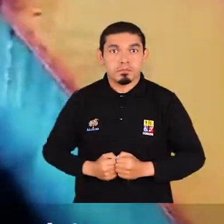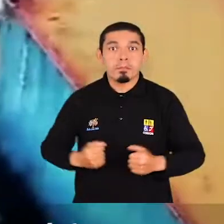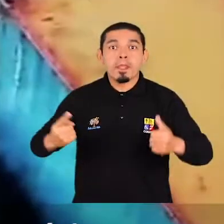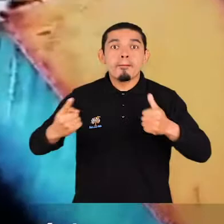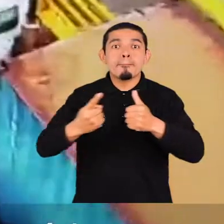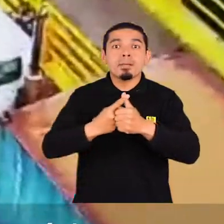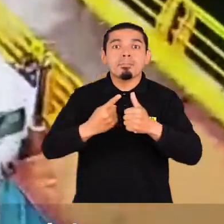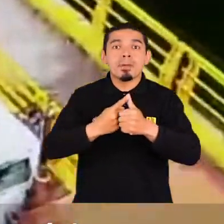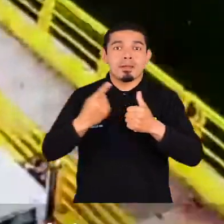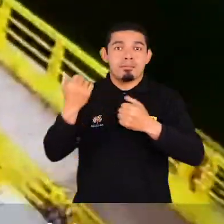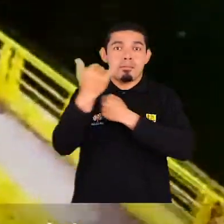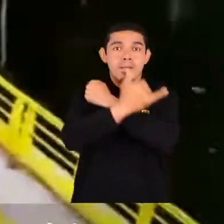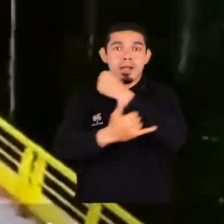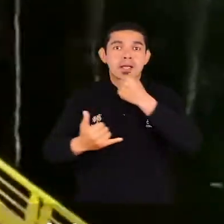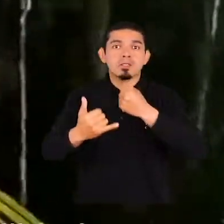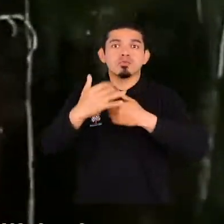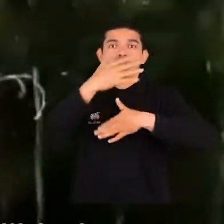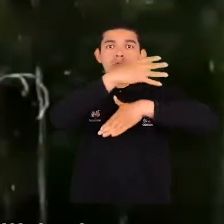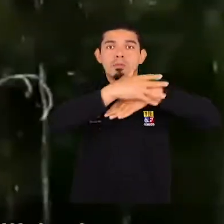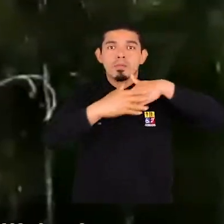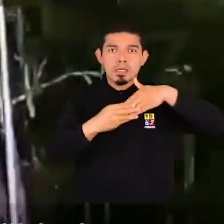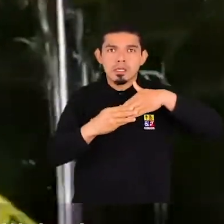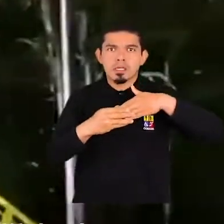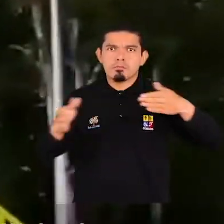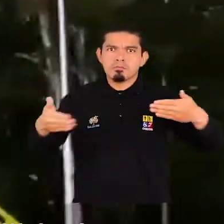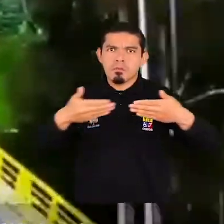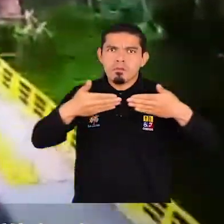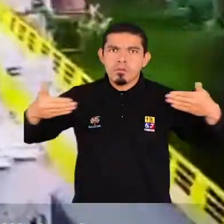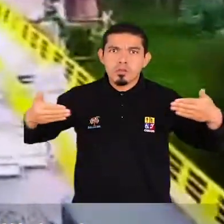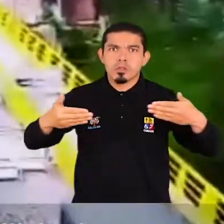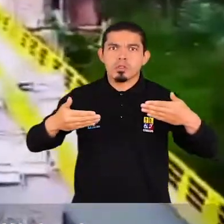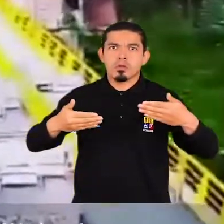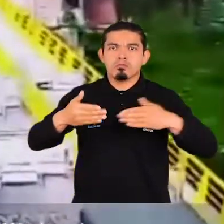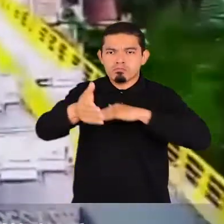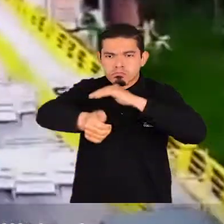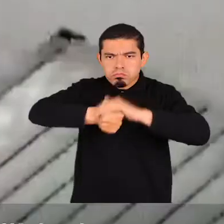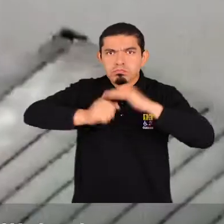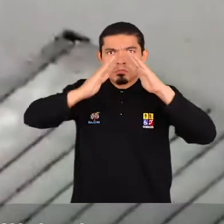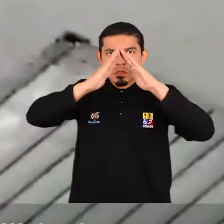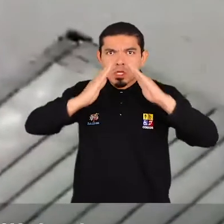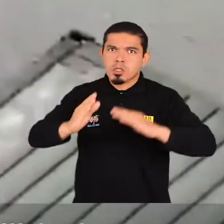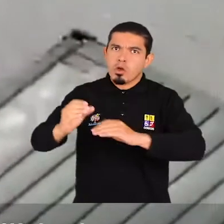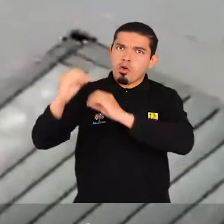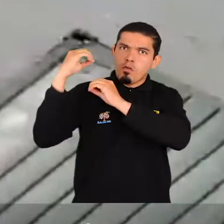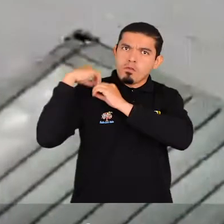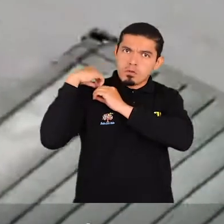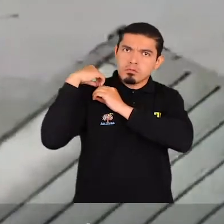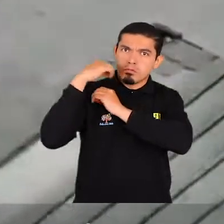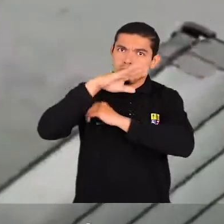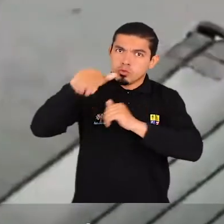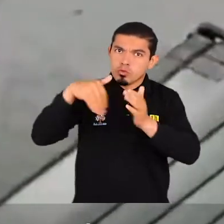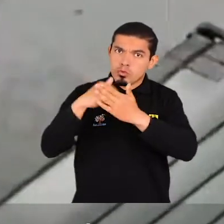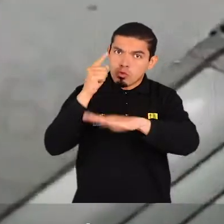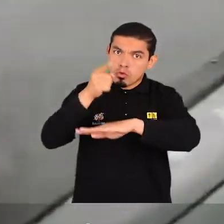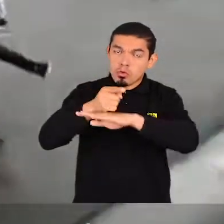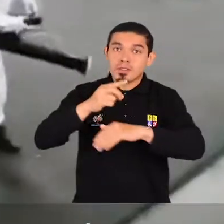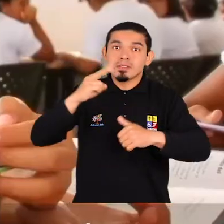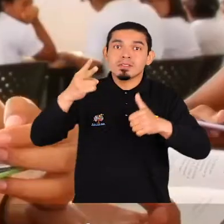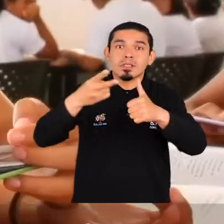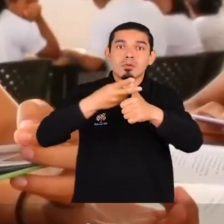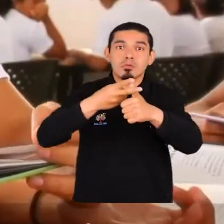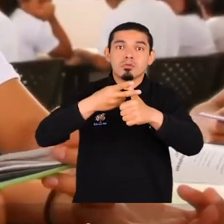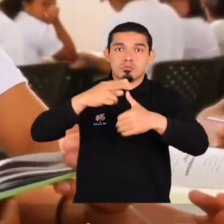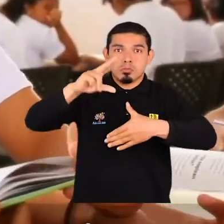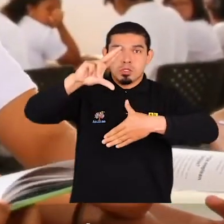país en Sudamérica en cerrar fronteras y en aplicar la restricción de movilidad y aislamiento preventivo obligatorio. Fuimos el segundo país en la